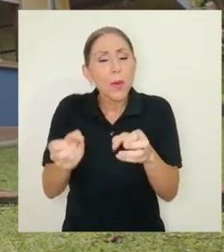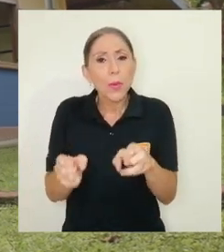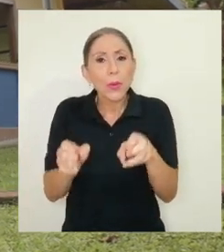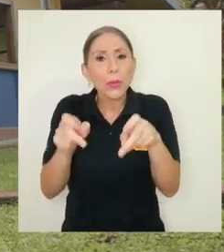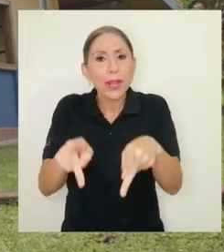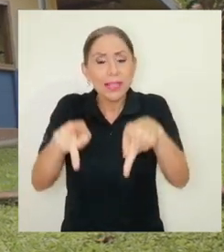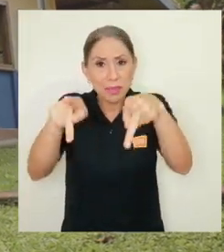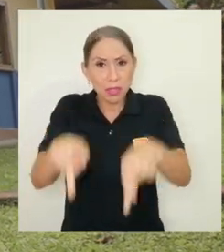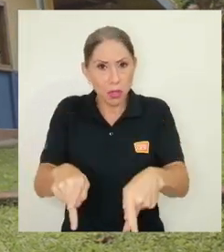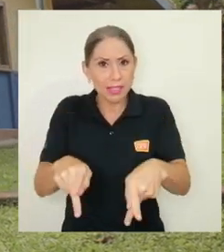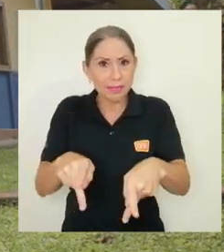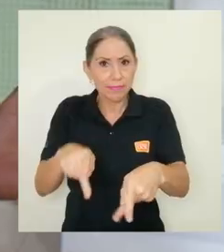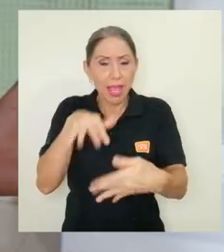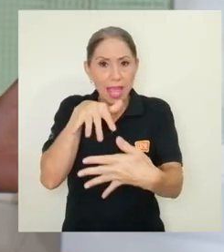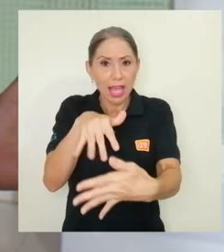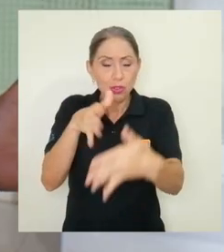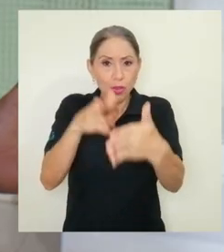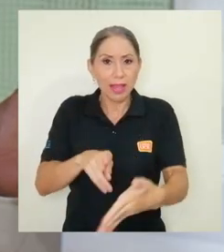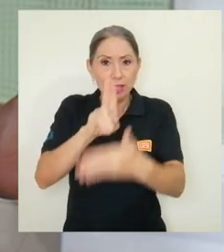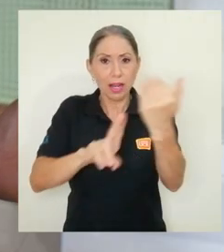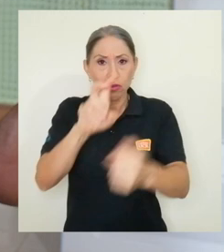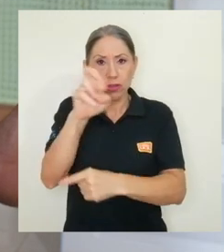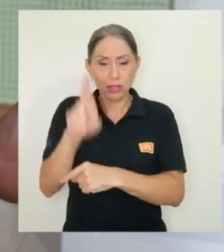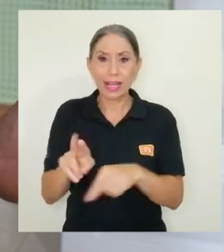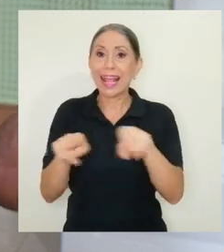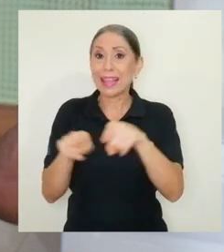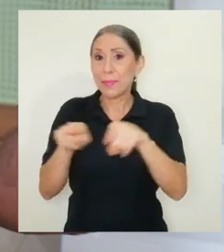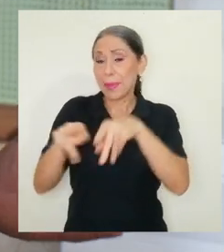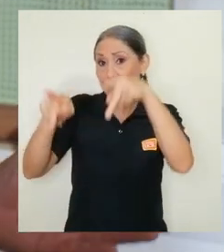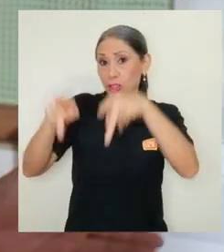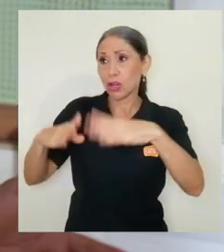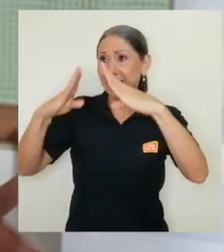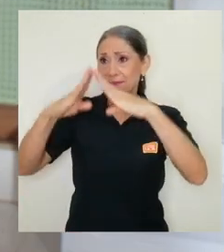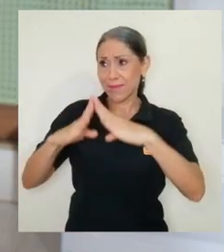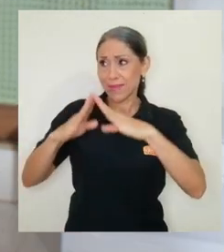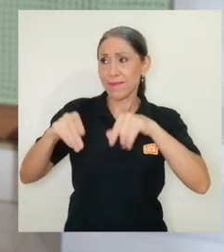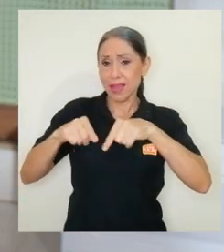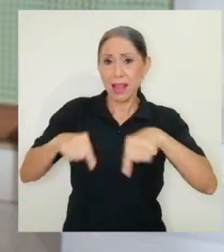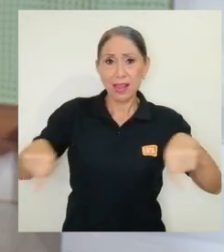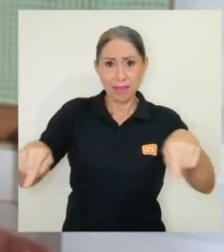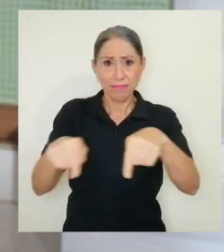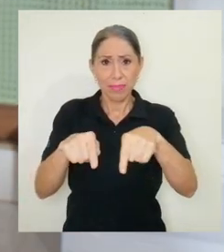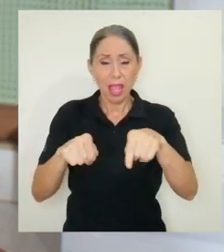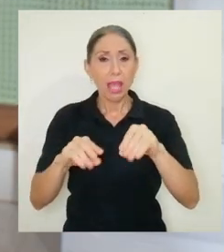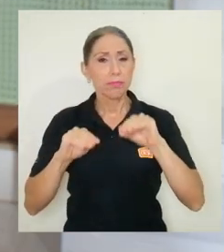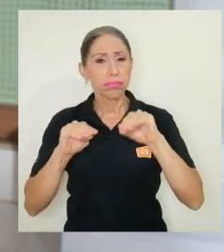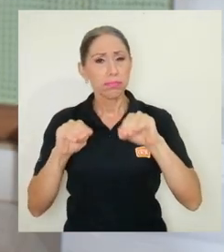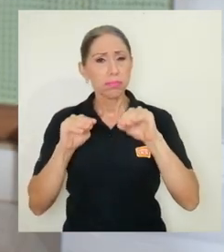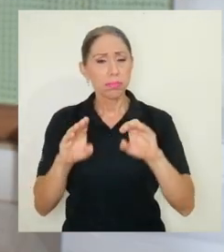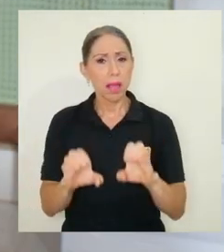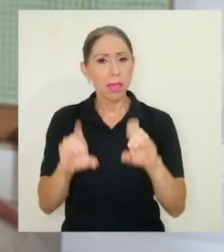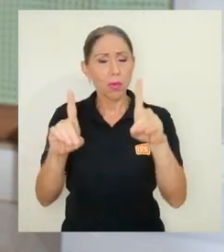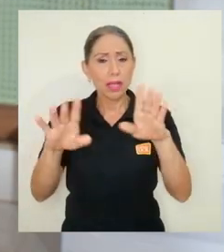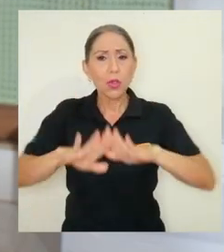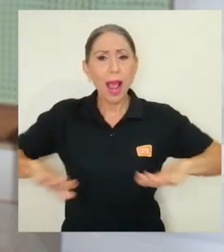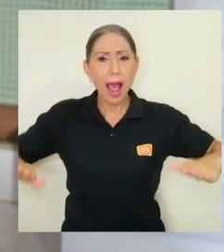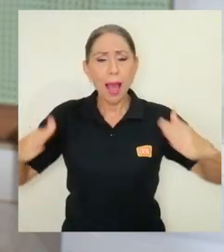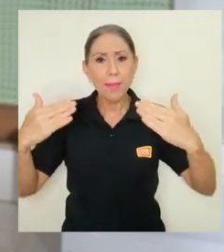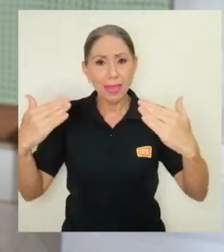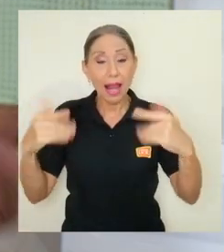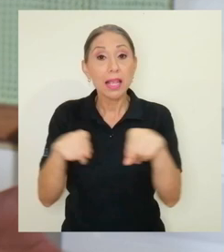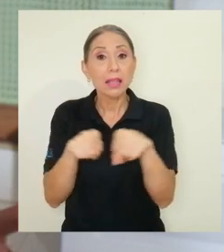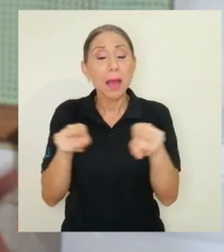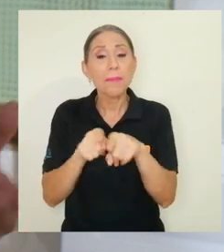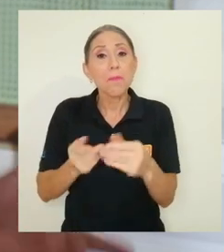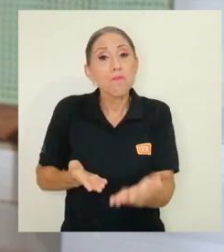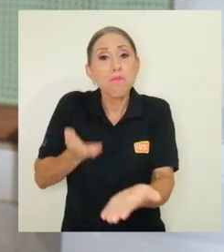para las personas tanto para los estudiantes de la universidad de costa rica como para las personas de la comunidad en cuanto a educación ambiental en cuanto a un espacio